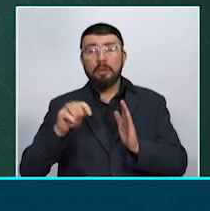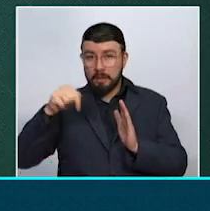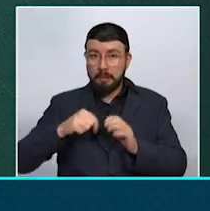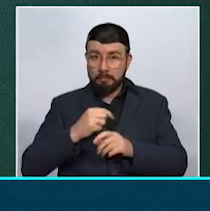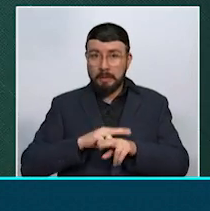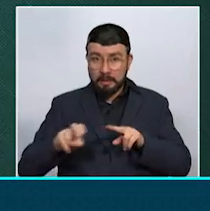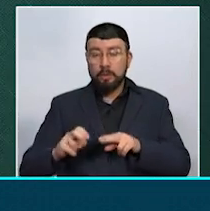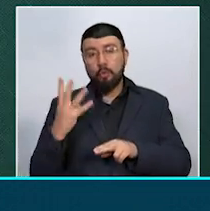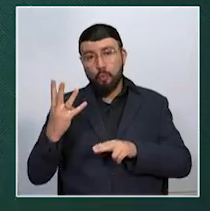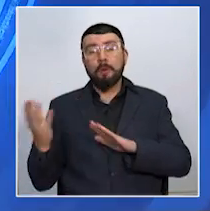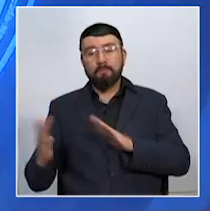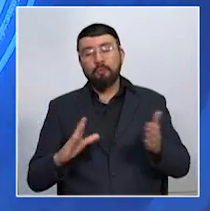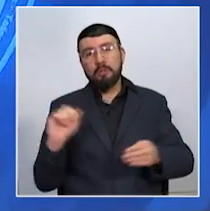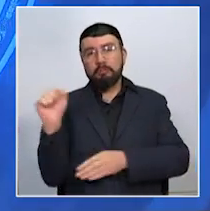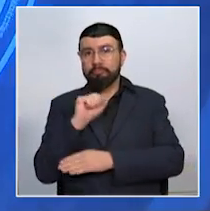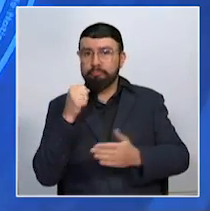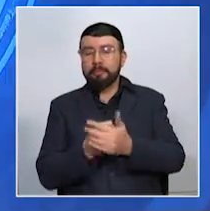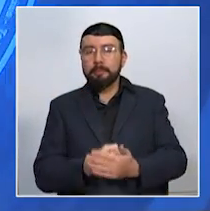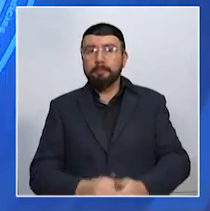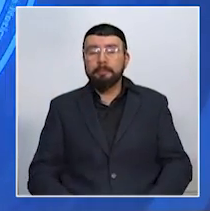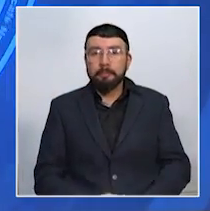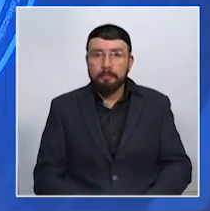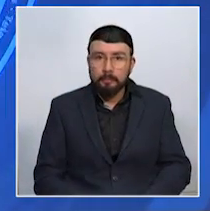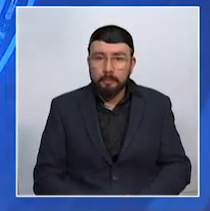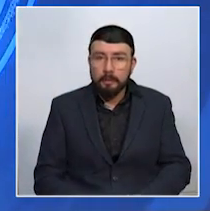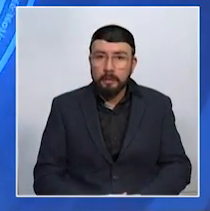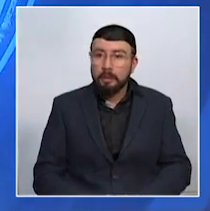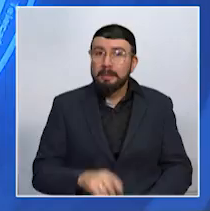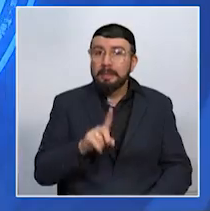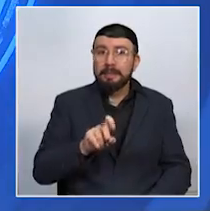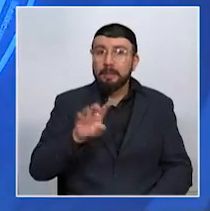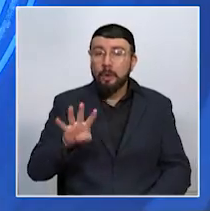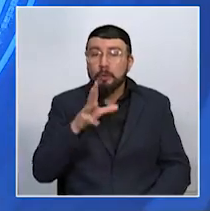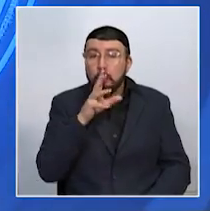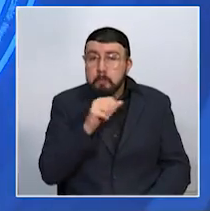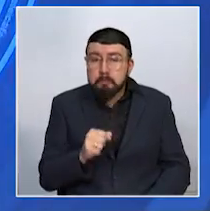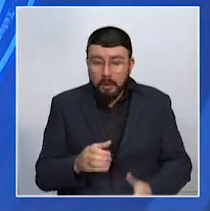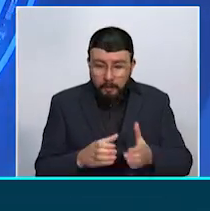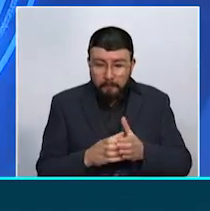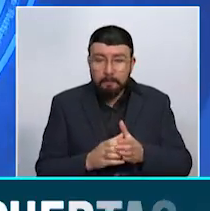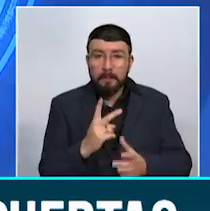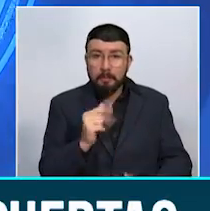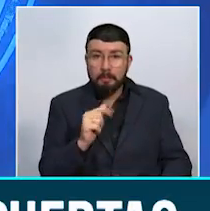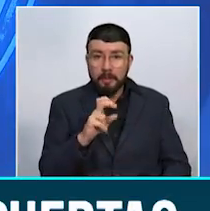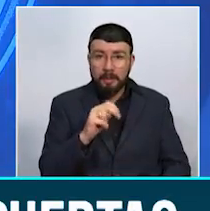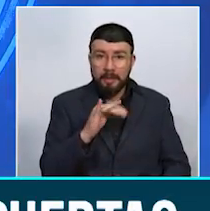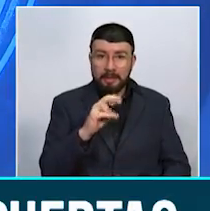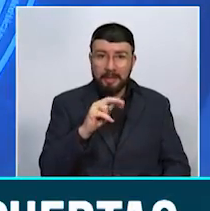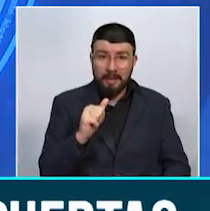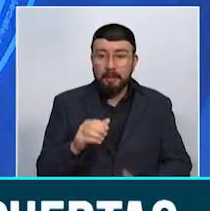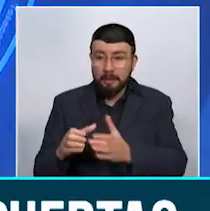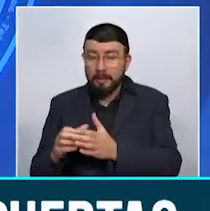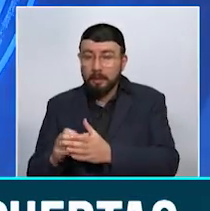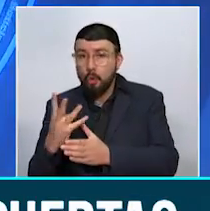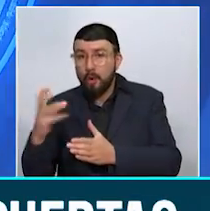accidentes fatales. Historia lamentable. 64 adultos mayores de la Asociación Valentina y 40 más de la Fundación Volver a